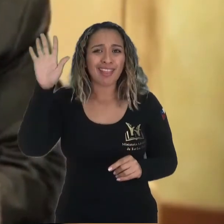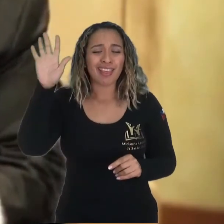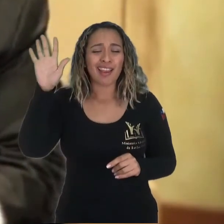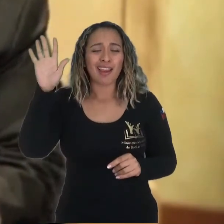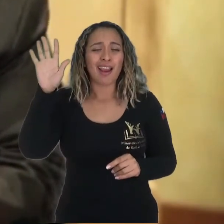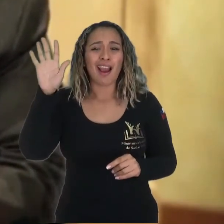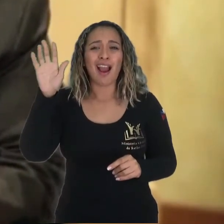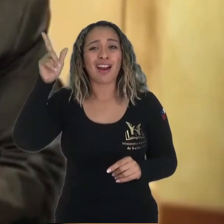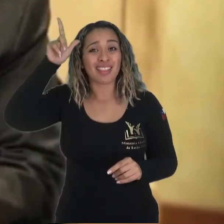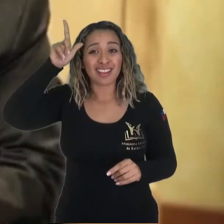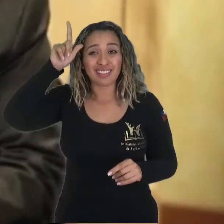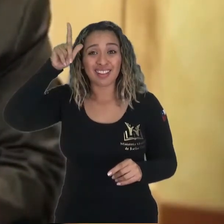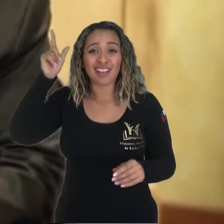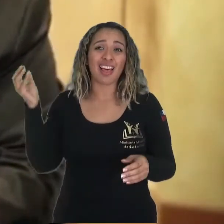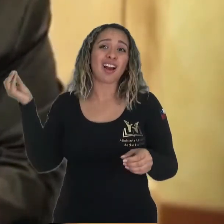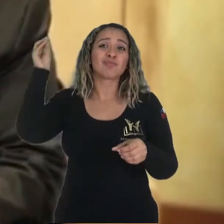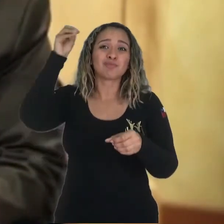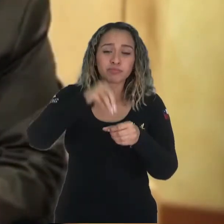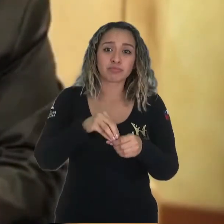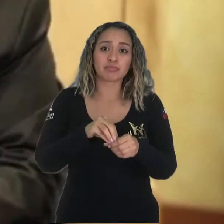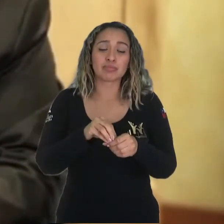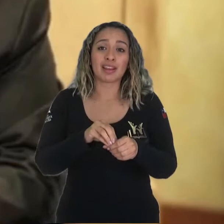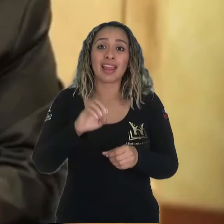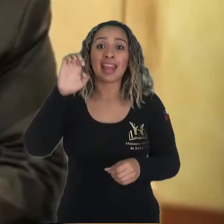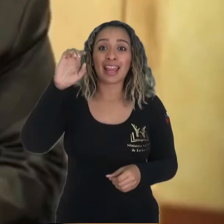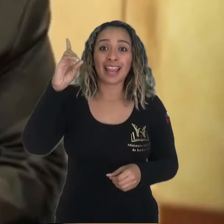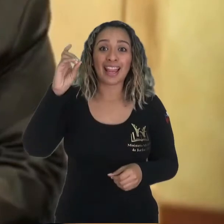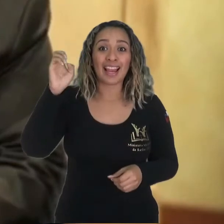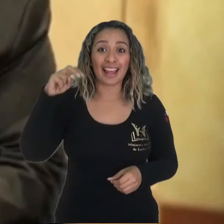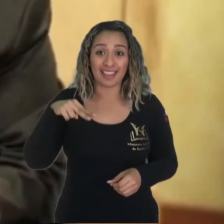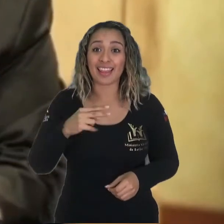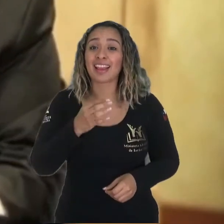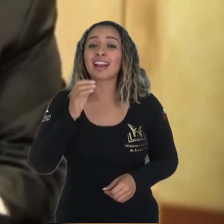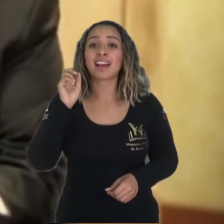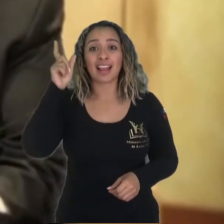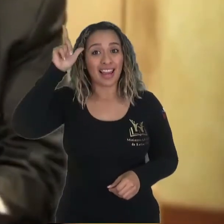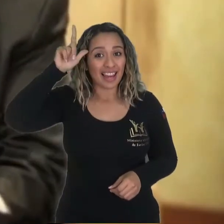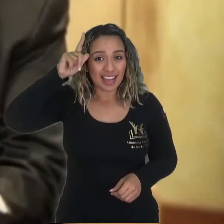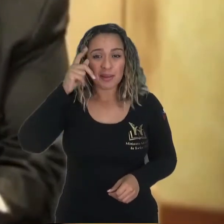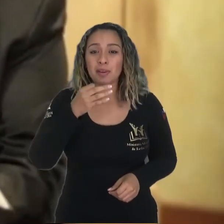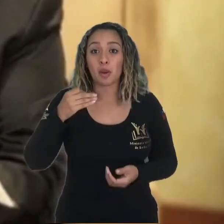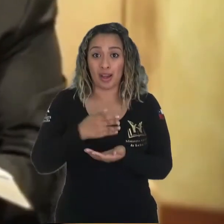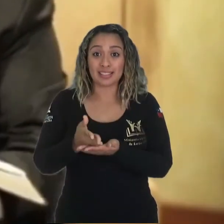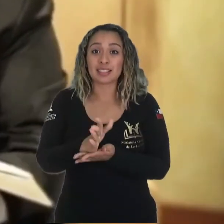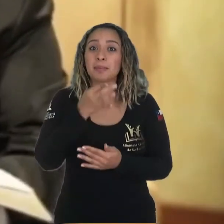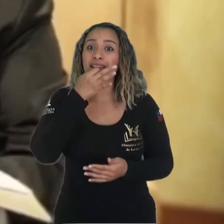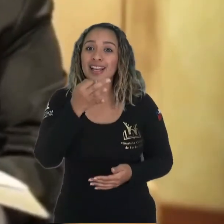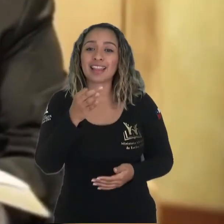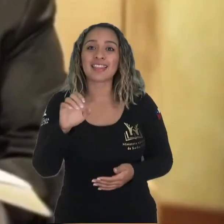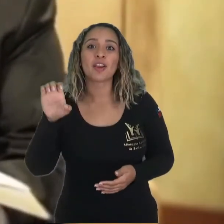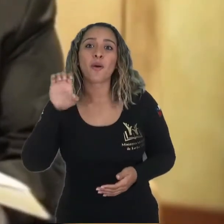enemigo en el jardín del Edén Cuando le dijo a Eva No morirás No,